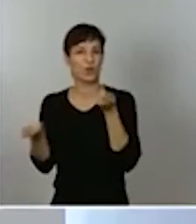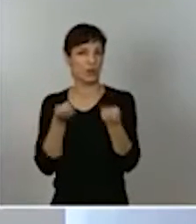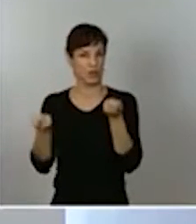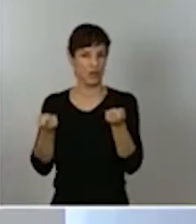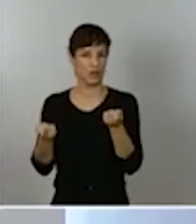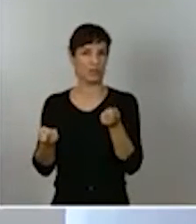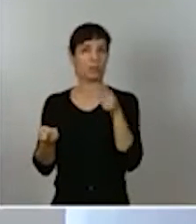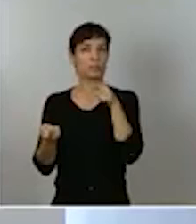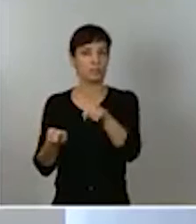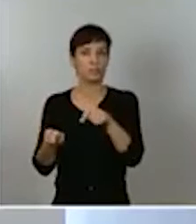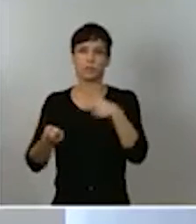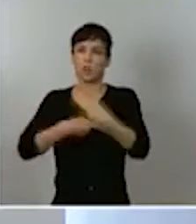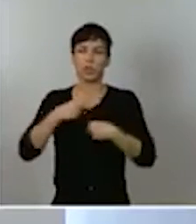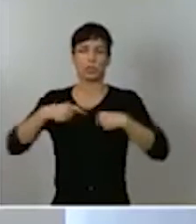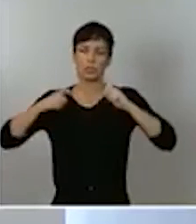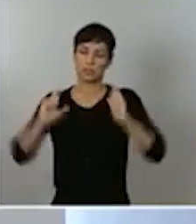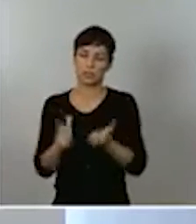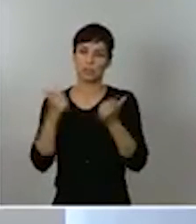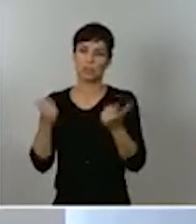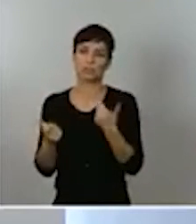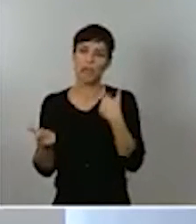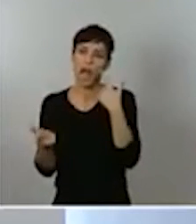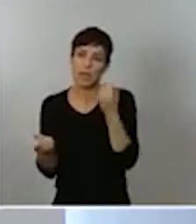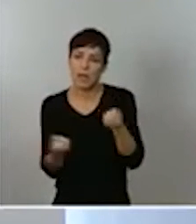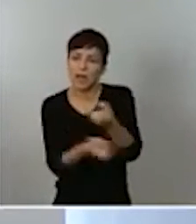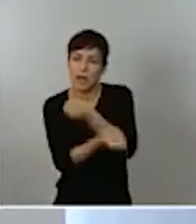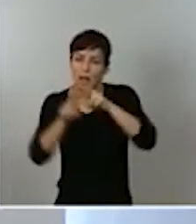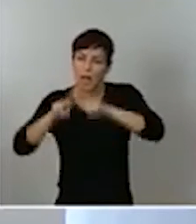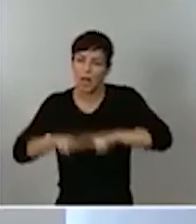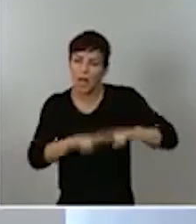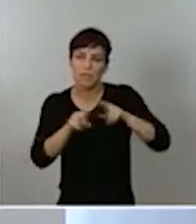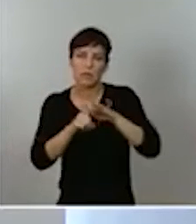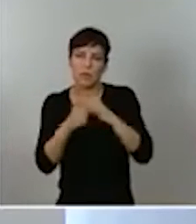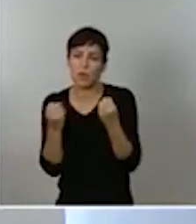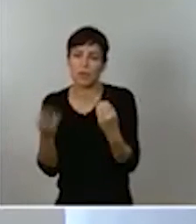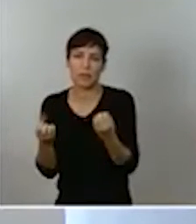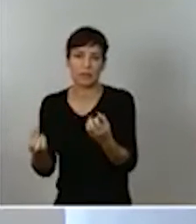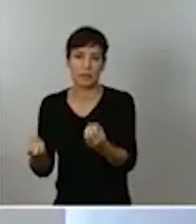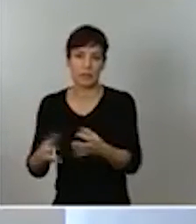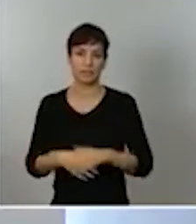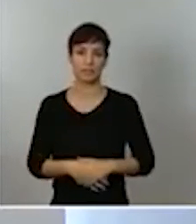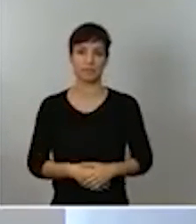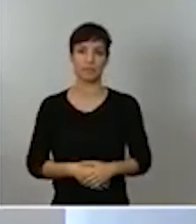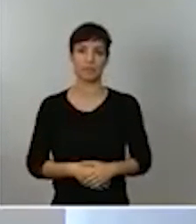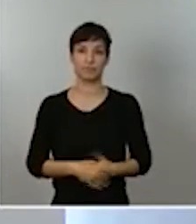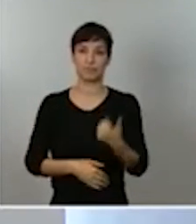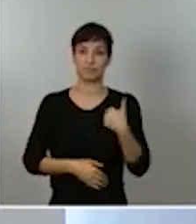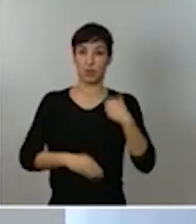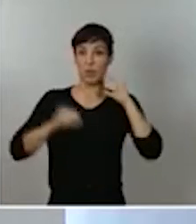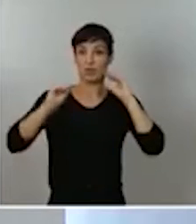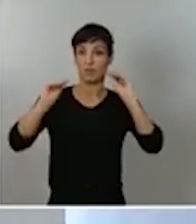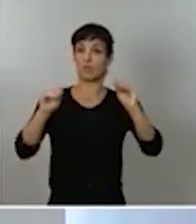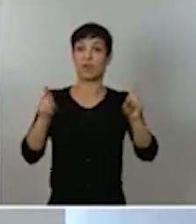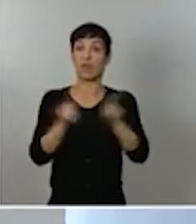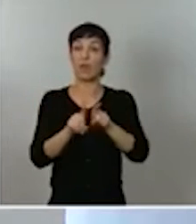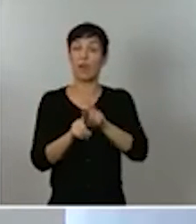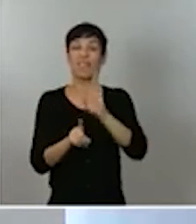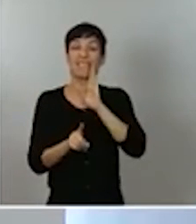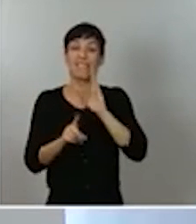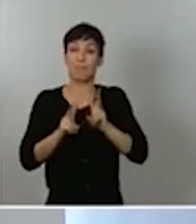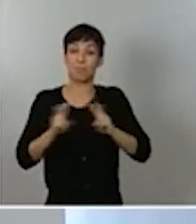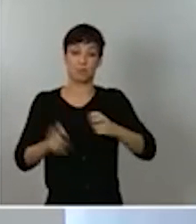todos los días para ir evaluando la situación. Quiero destacar, igualmente, como lo hacía al inicio de mi